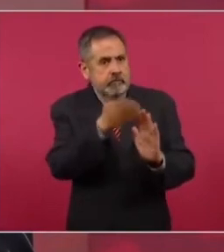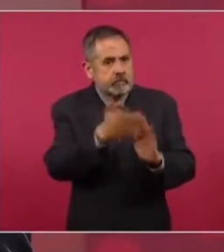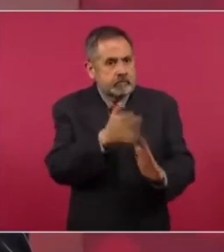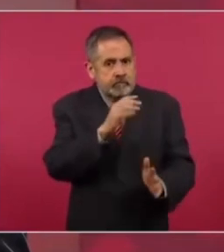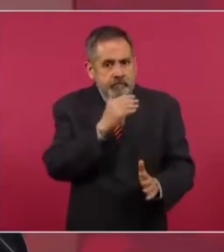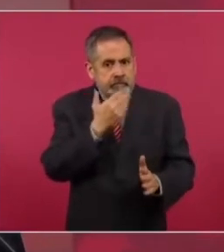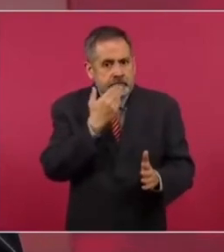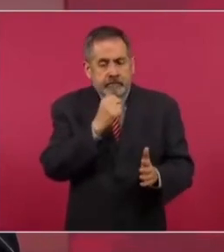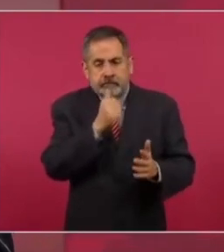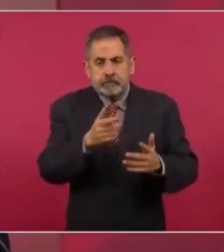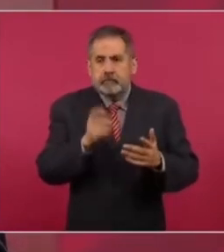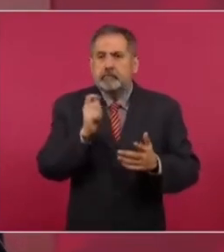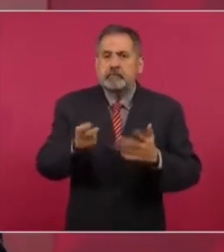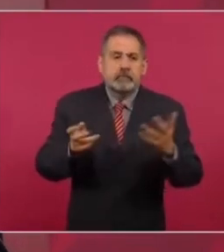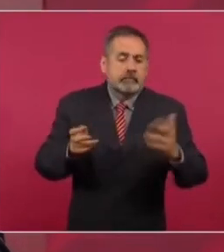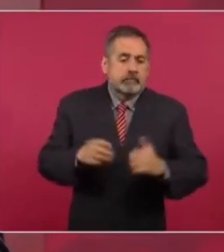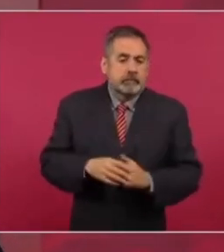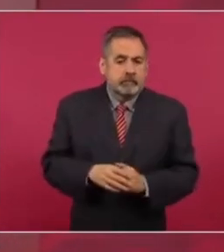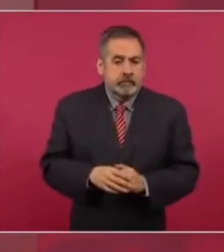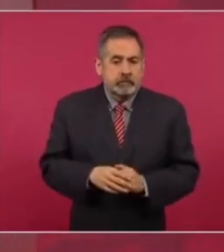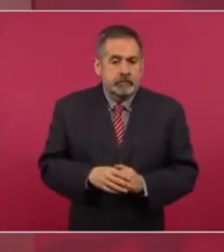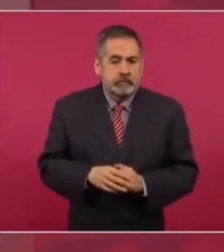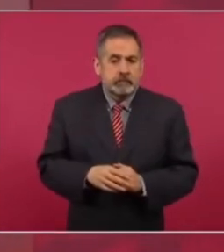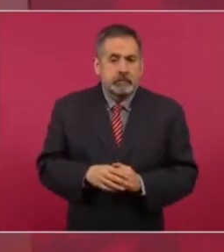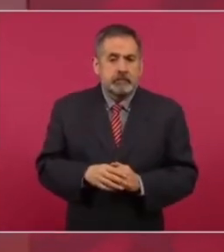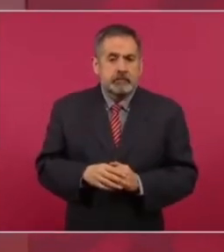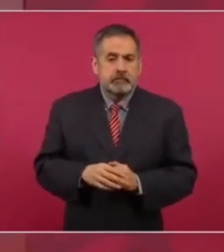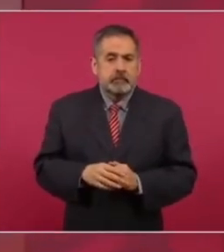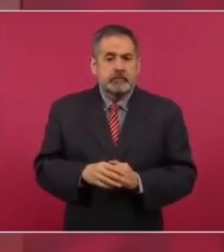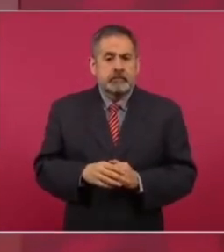si fueron dos